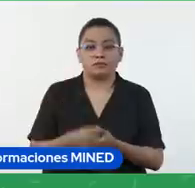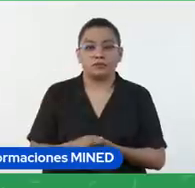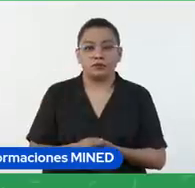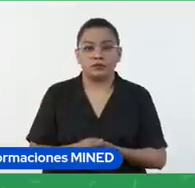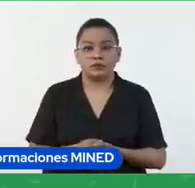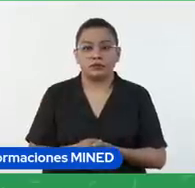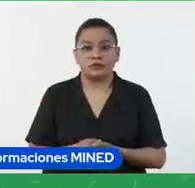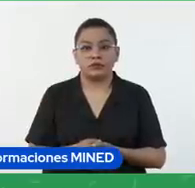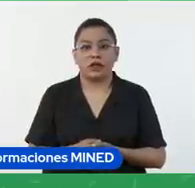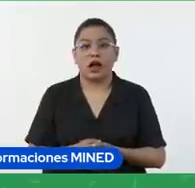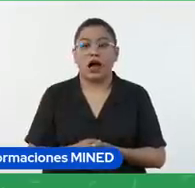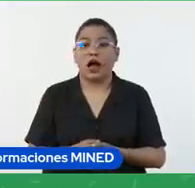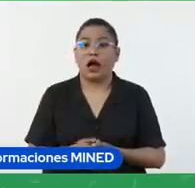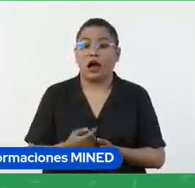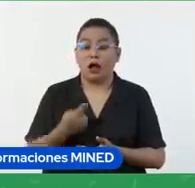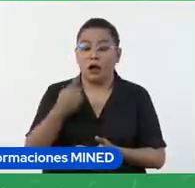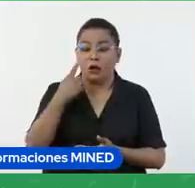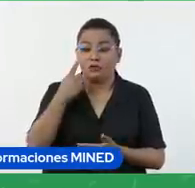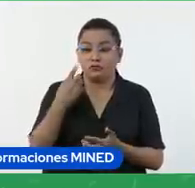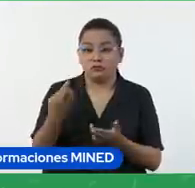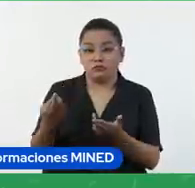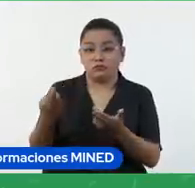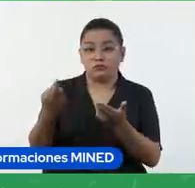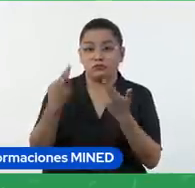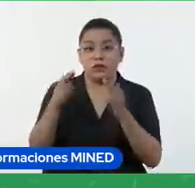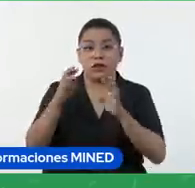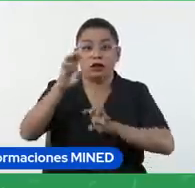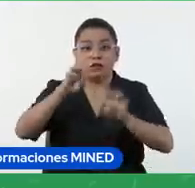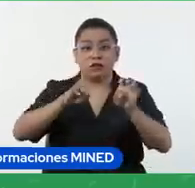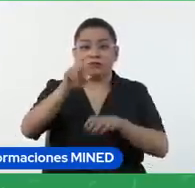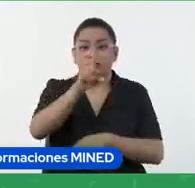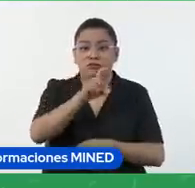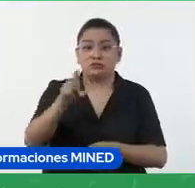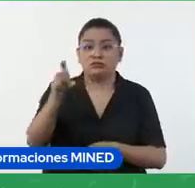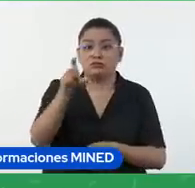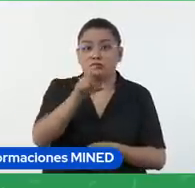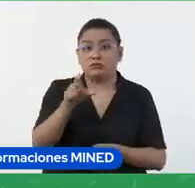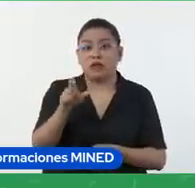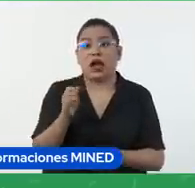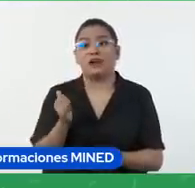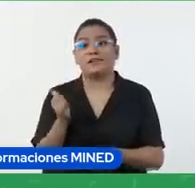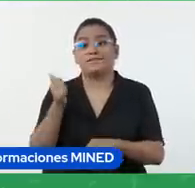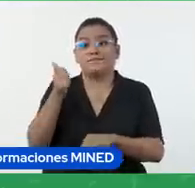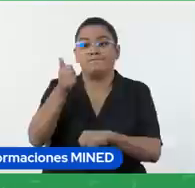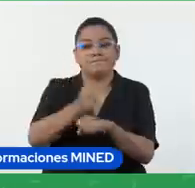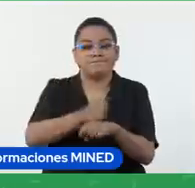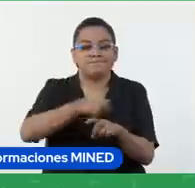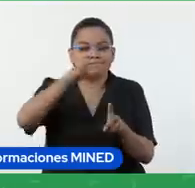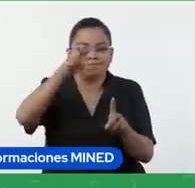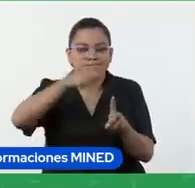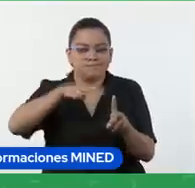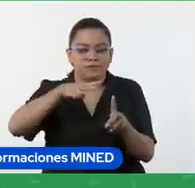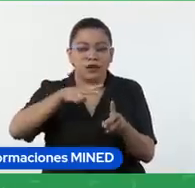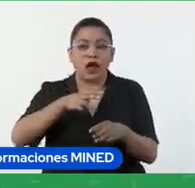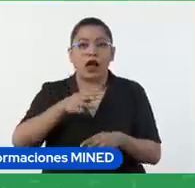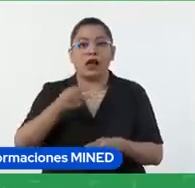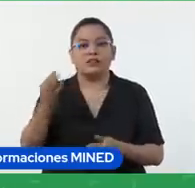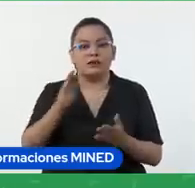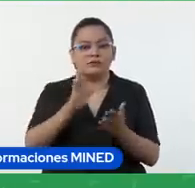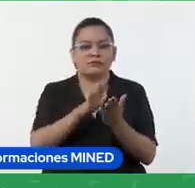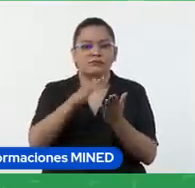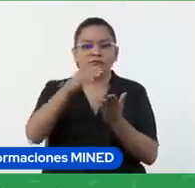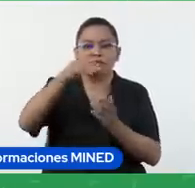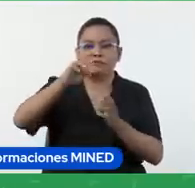semanal, bien, estableciendo criterios adecuados, muy bien. Tenemos que planificar bien cómo va a ser la